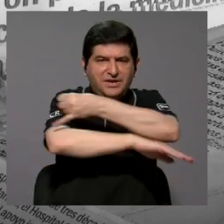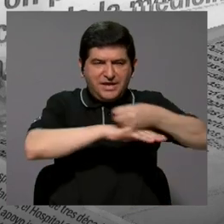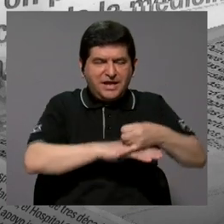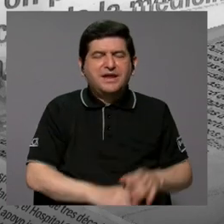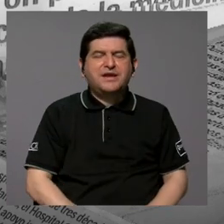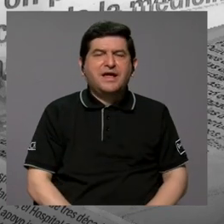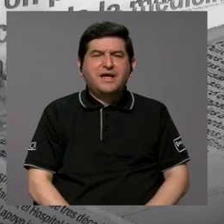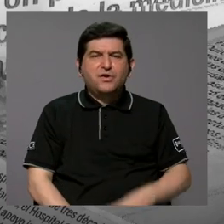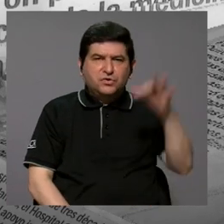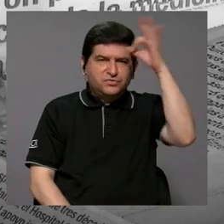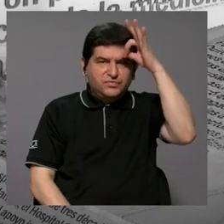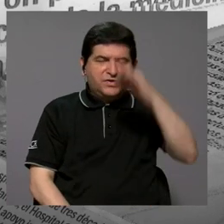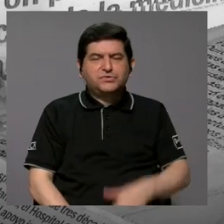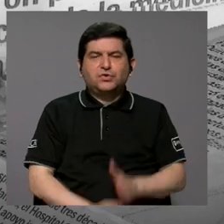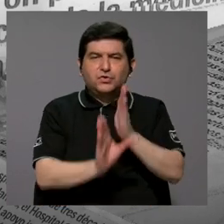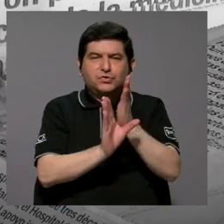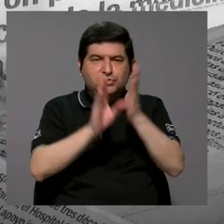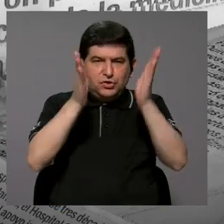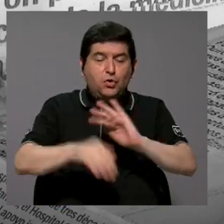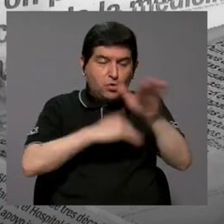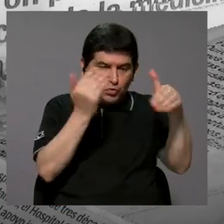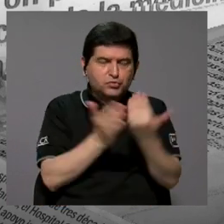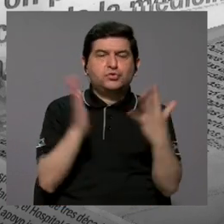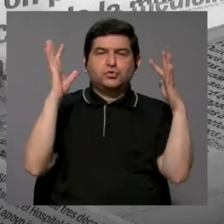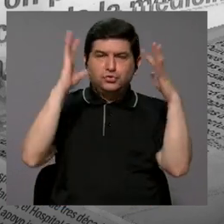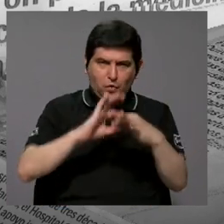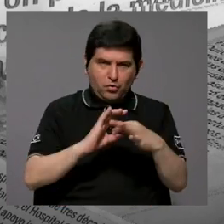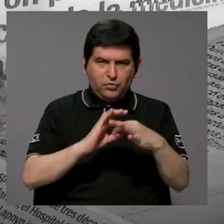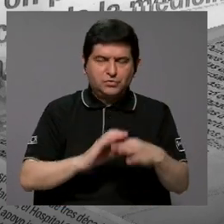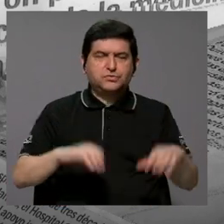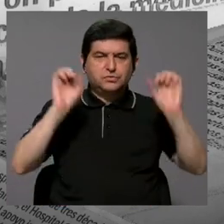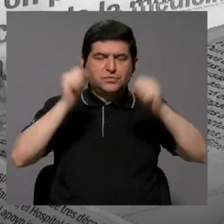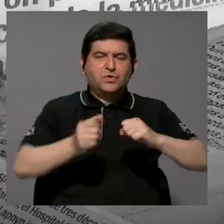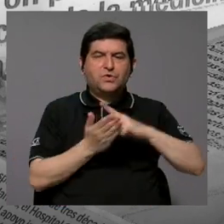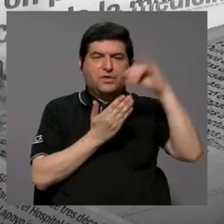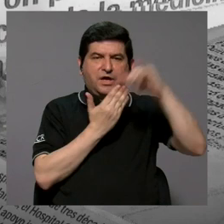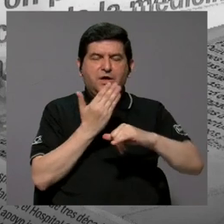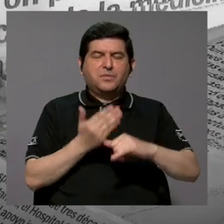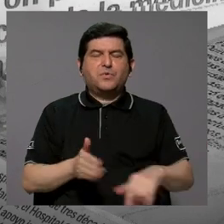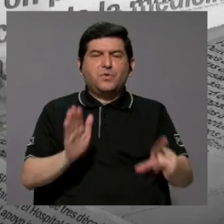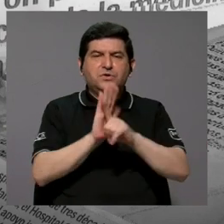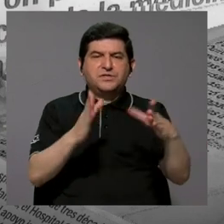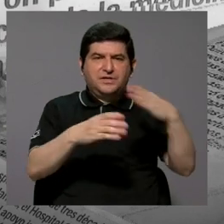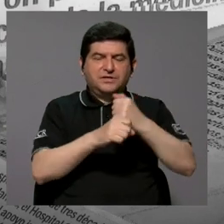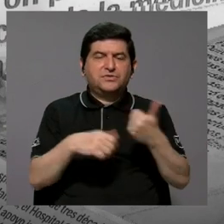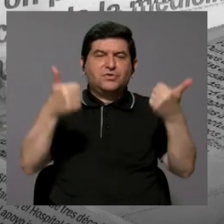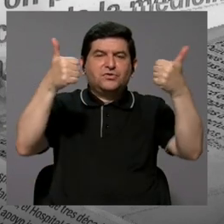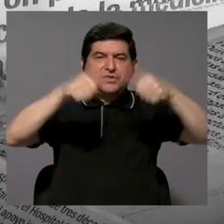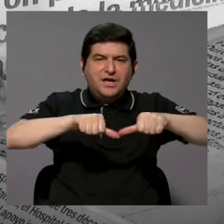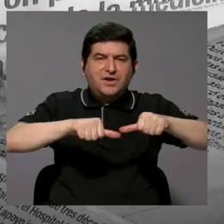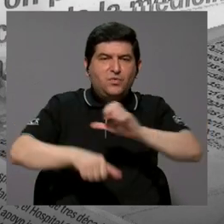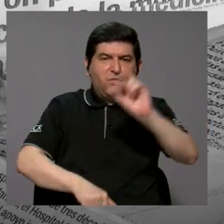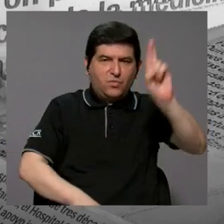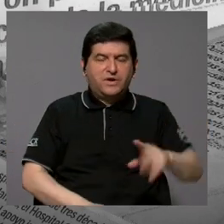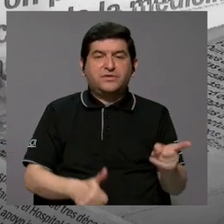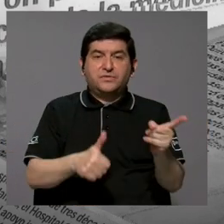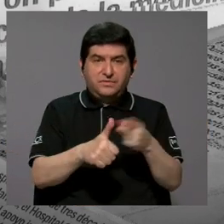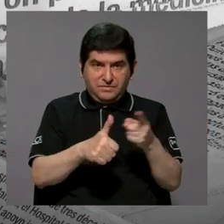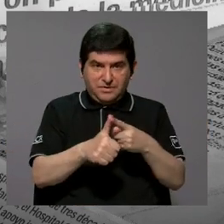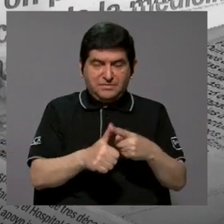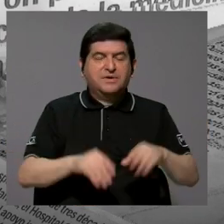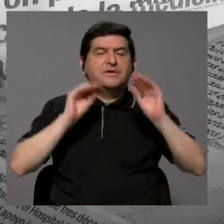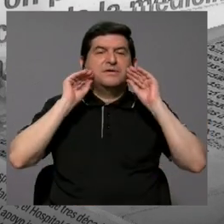psicólogos. Entonces, todos tenemos que estar unidos justamente para poder hacer un proyecto de ley acorde a Costa Rica, que primero es